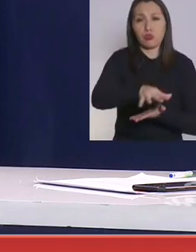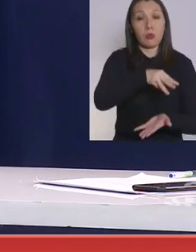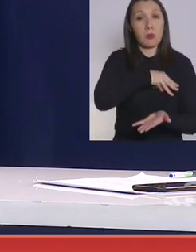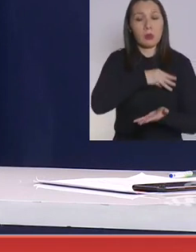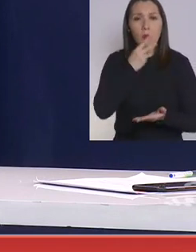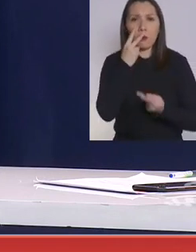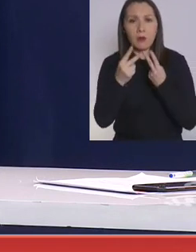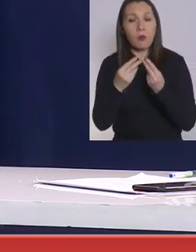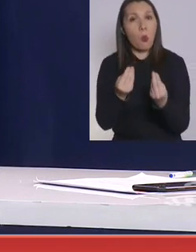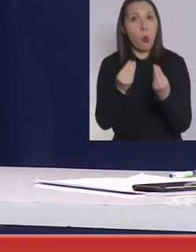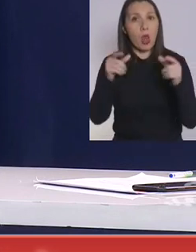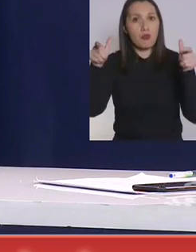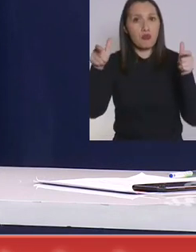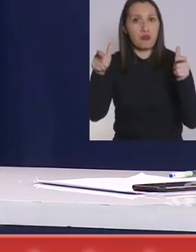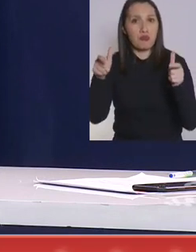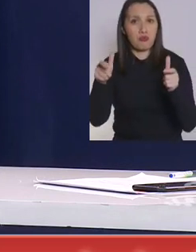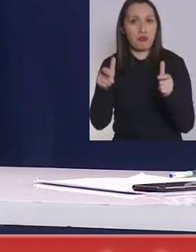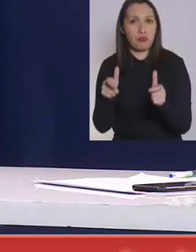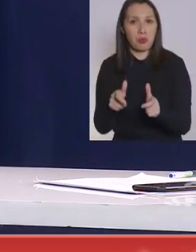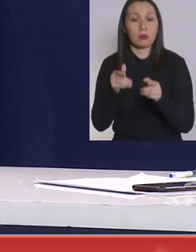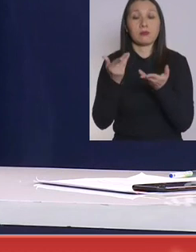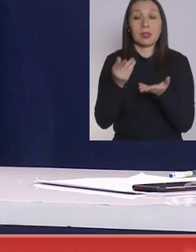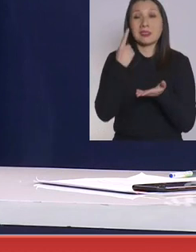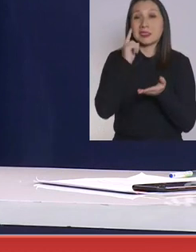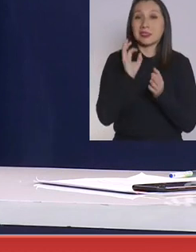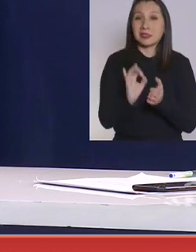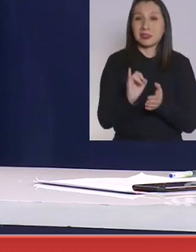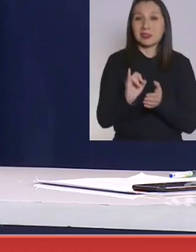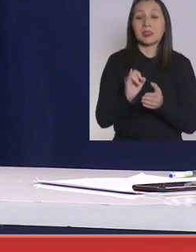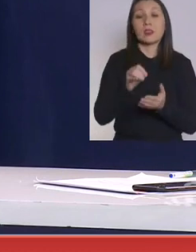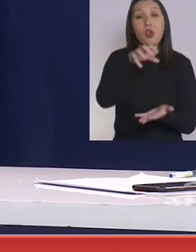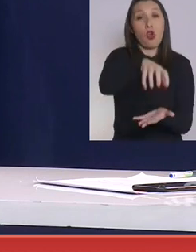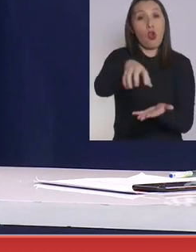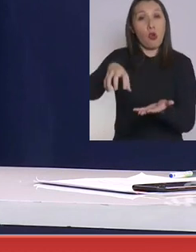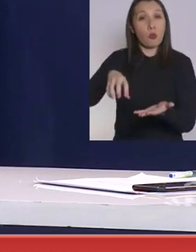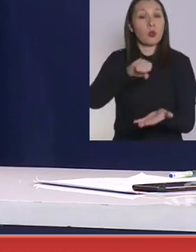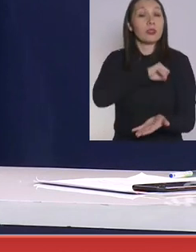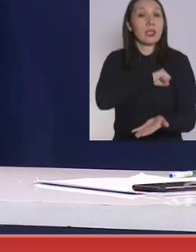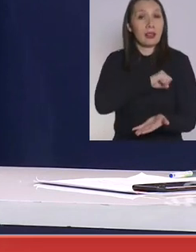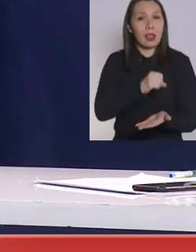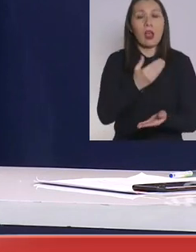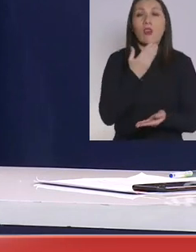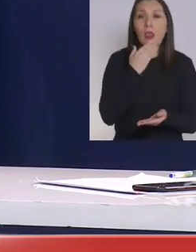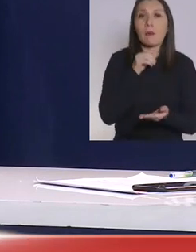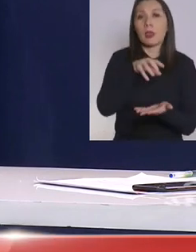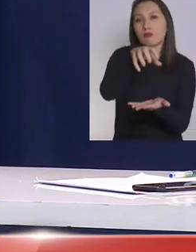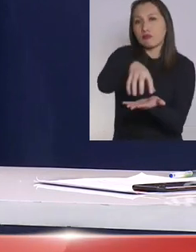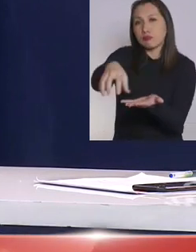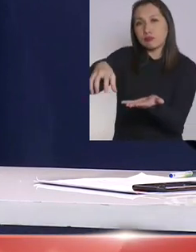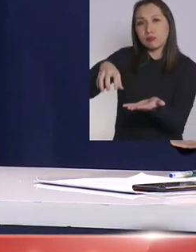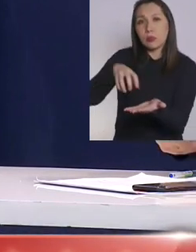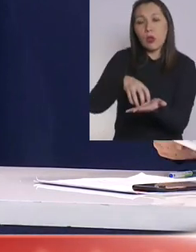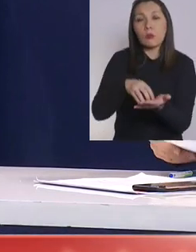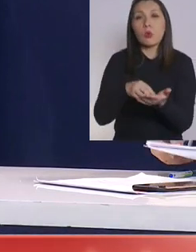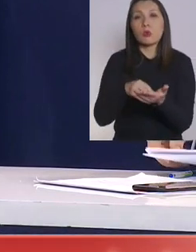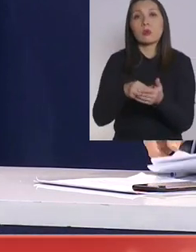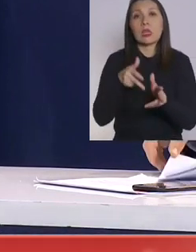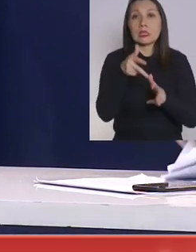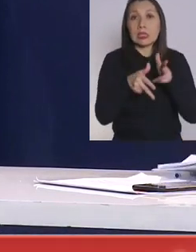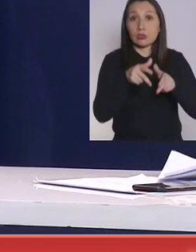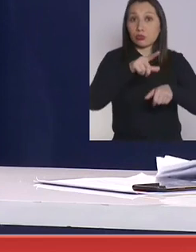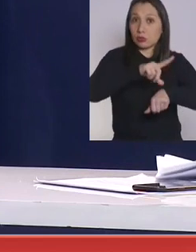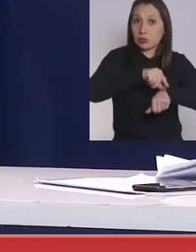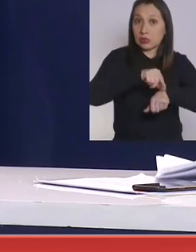visto una tendencia positiva. Efectivamente, las comunas de Santiago y también las comunas de Estación